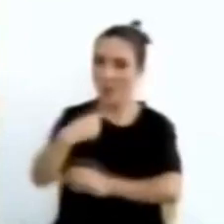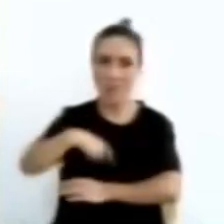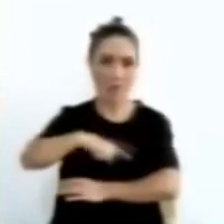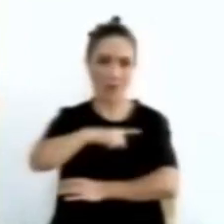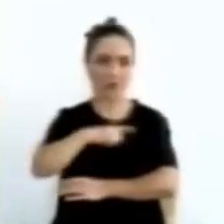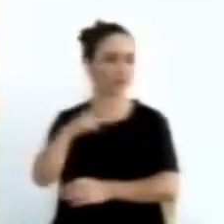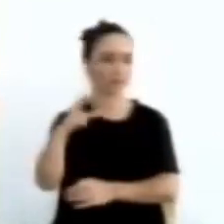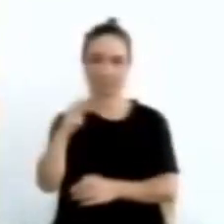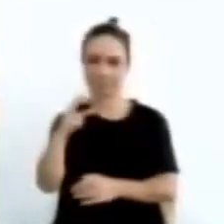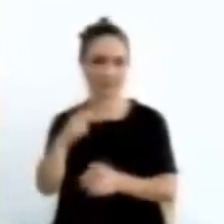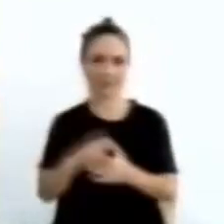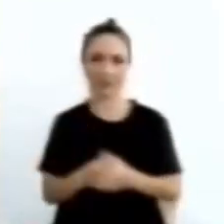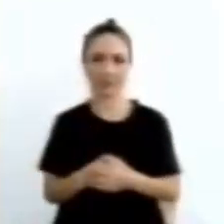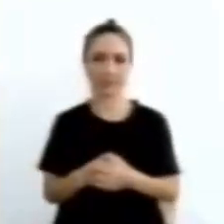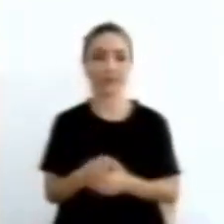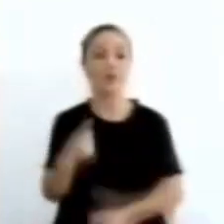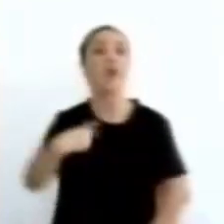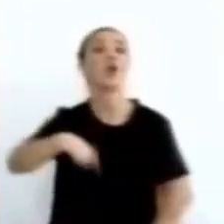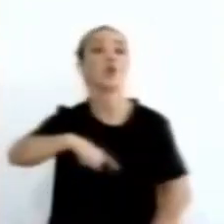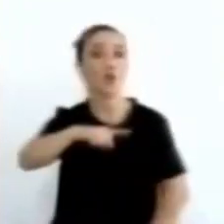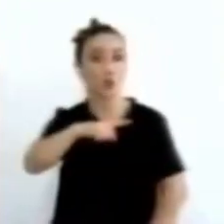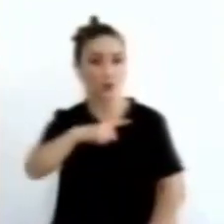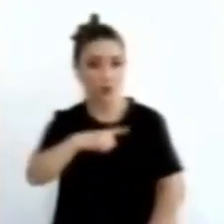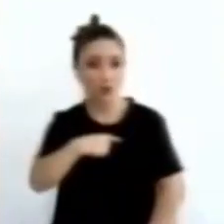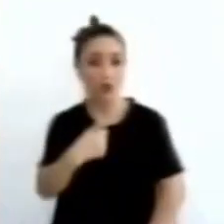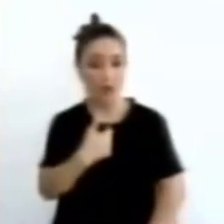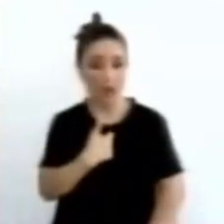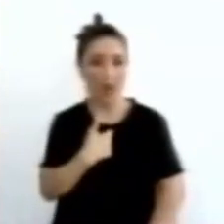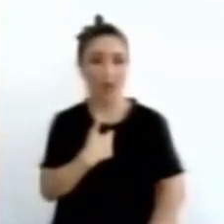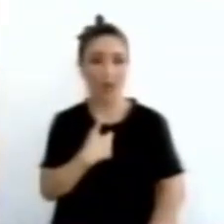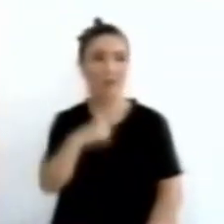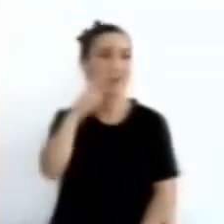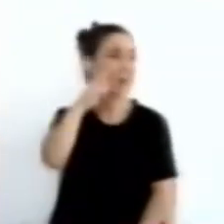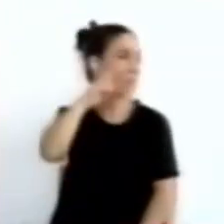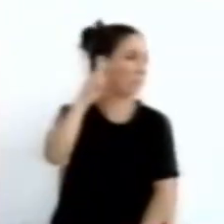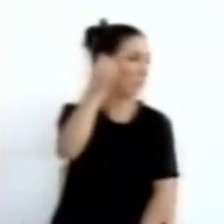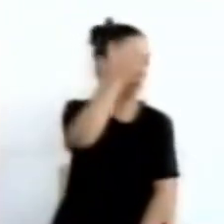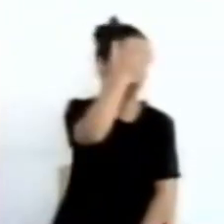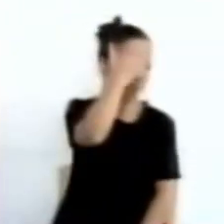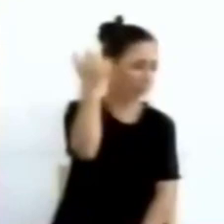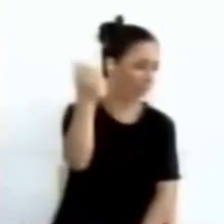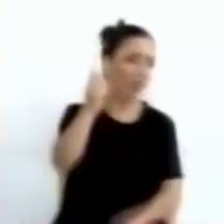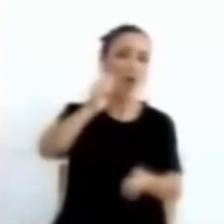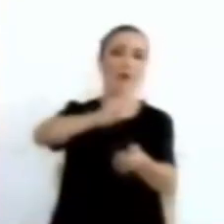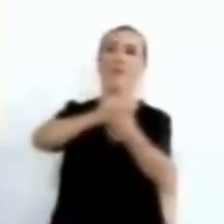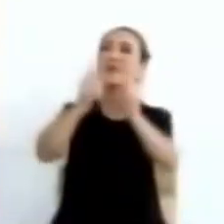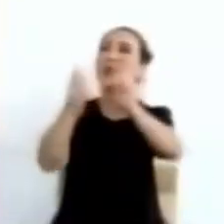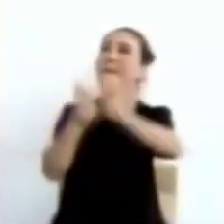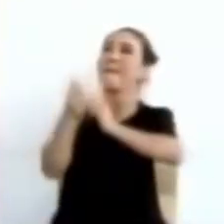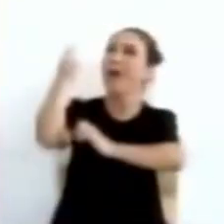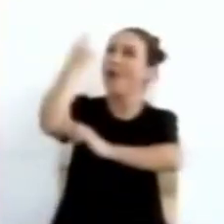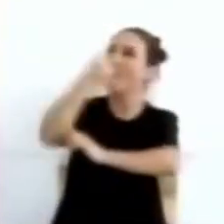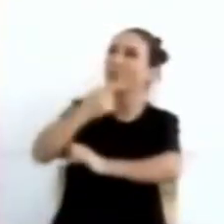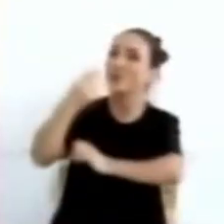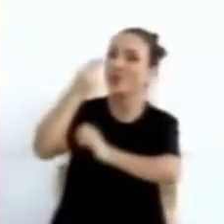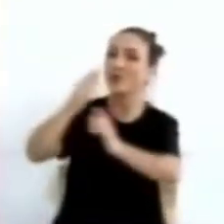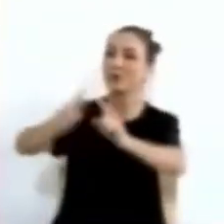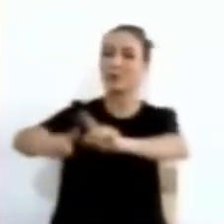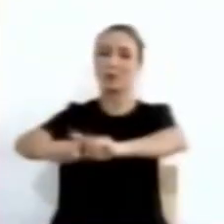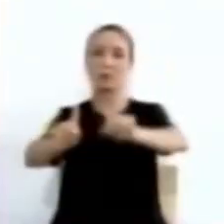sino que nosotros lo hemos abandonado. Hemos cambiado su rostro por otros